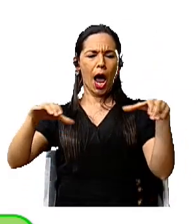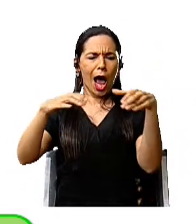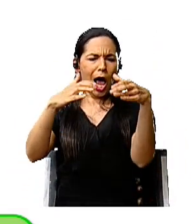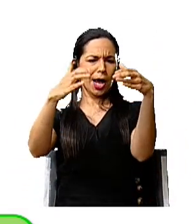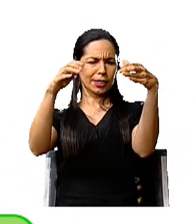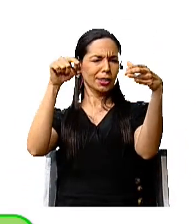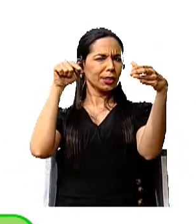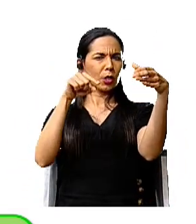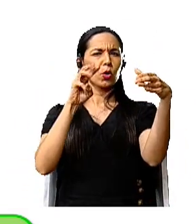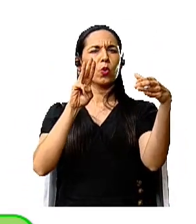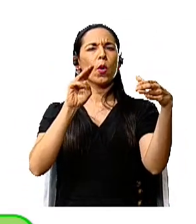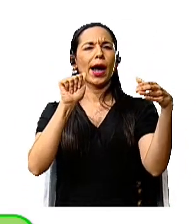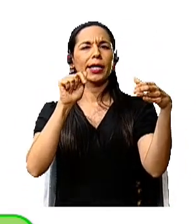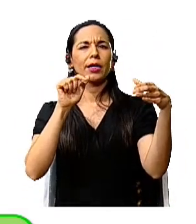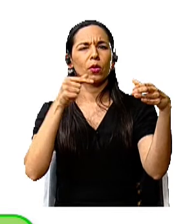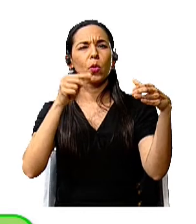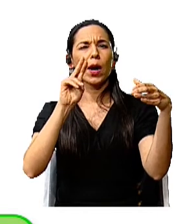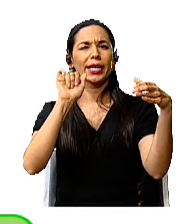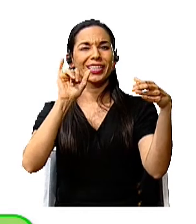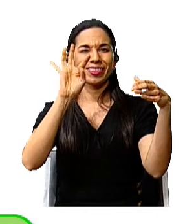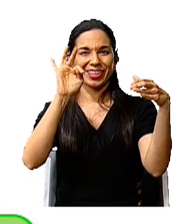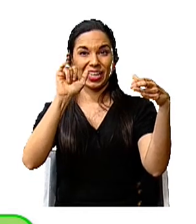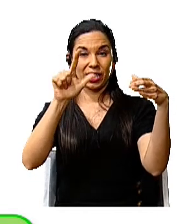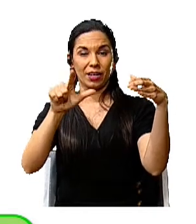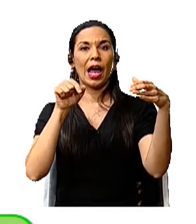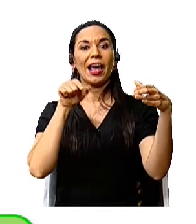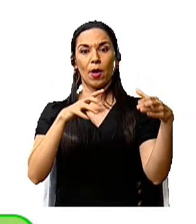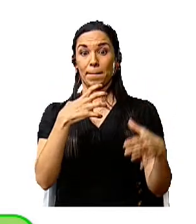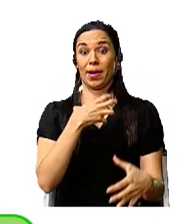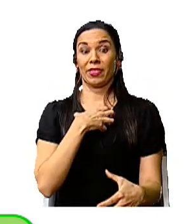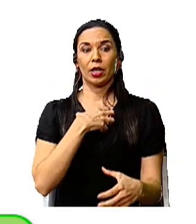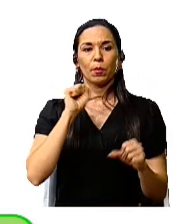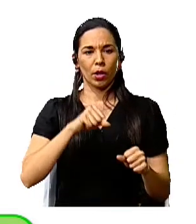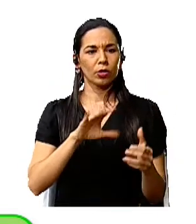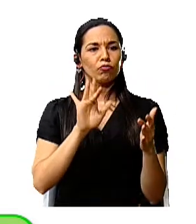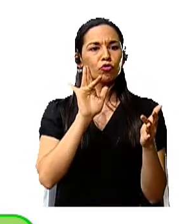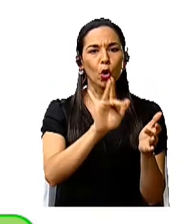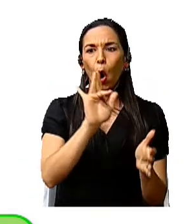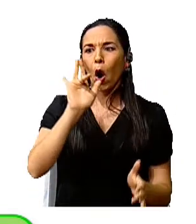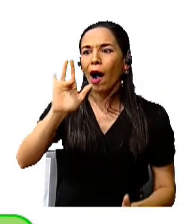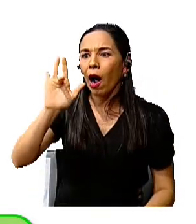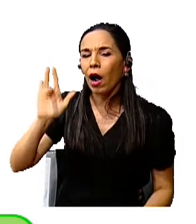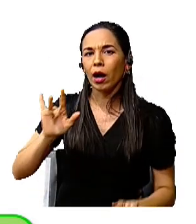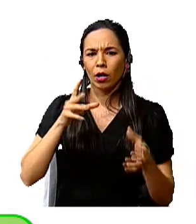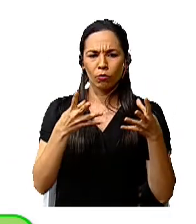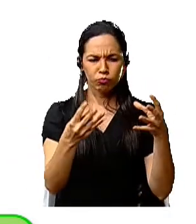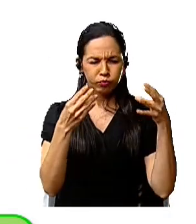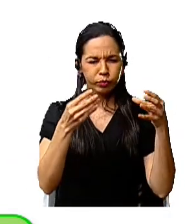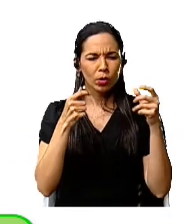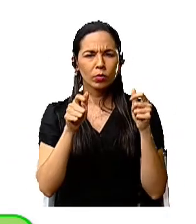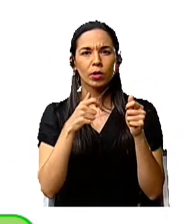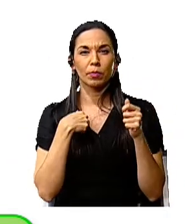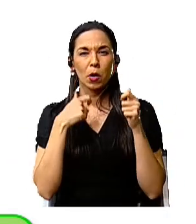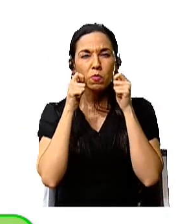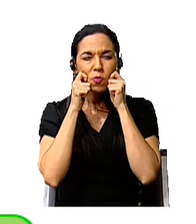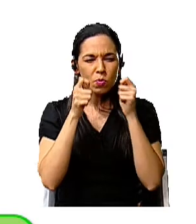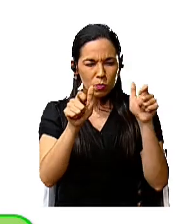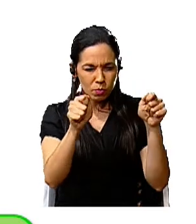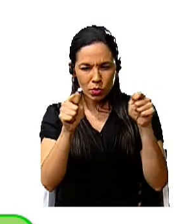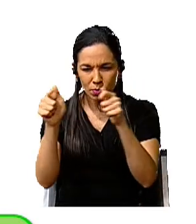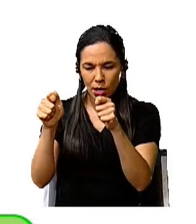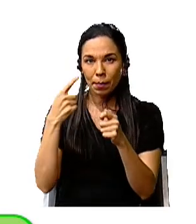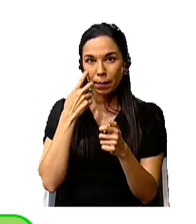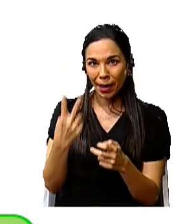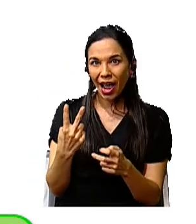ejemplos de patrimonio tangible. Pero detrás de todo ese patrimonio tangible